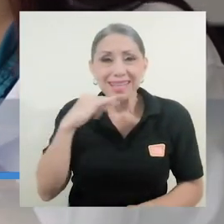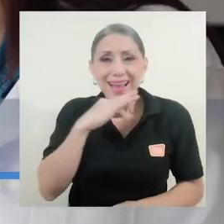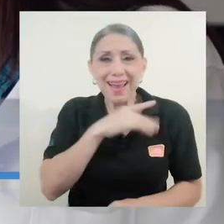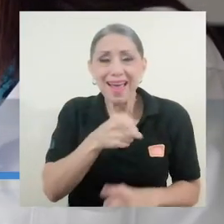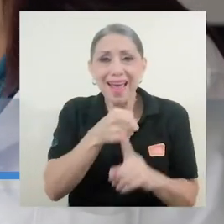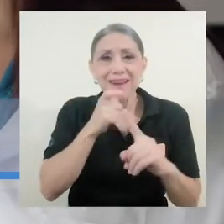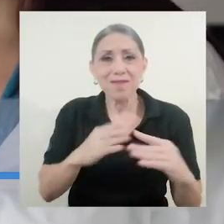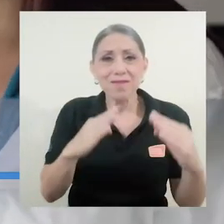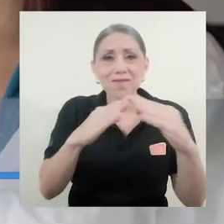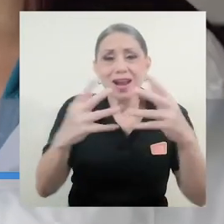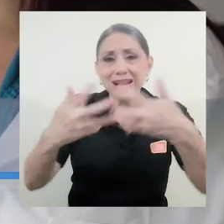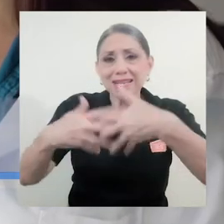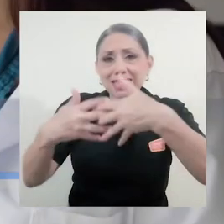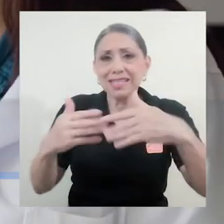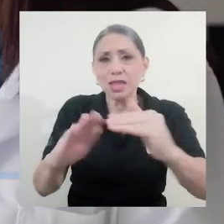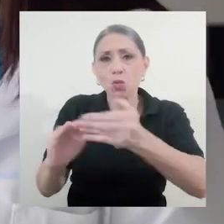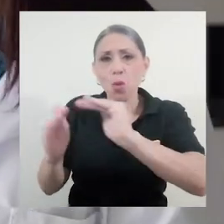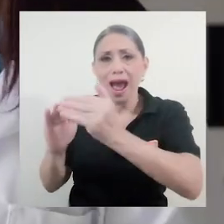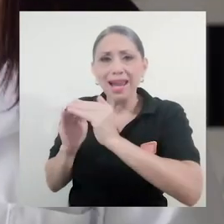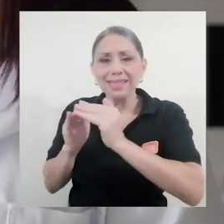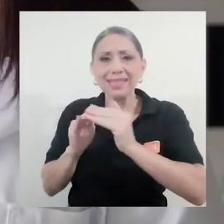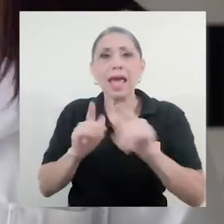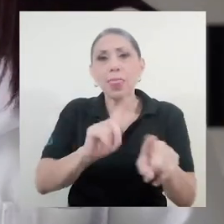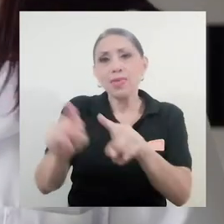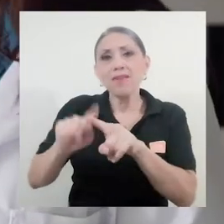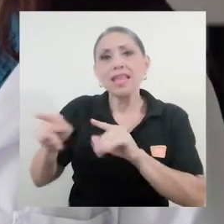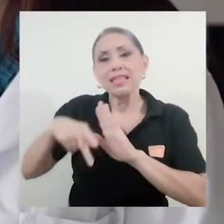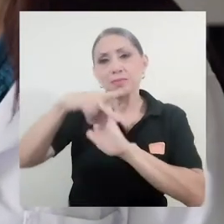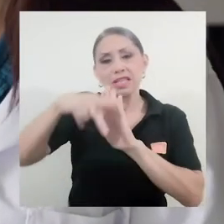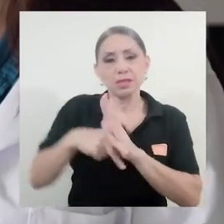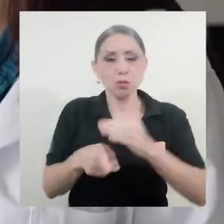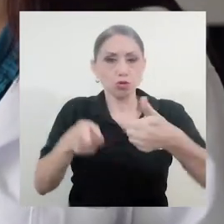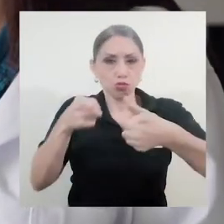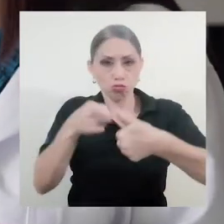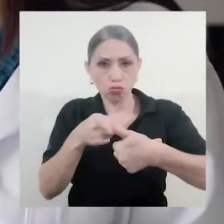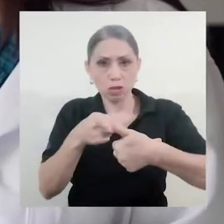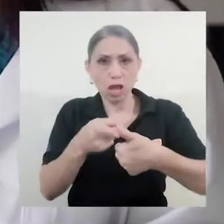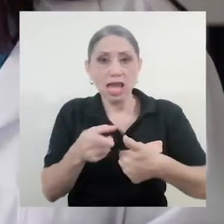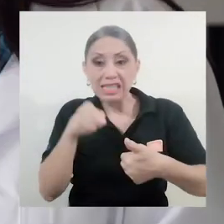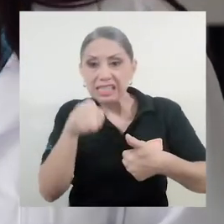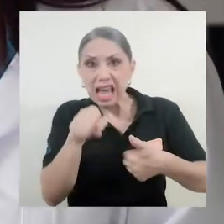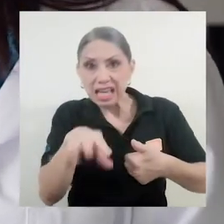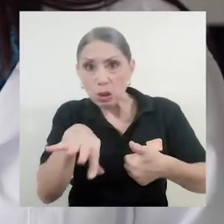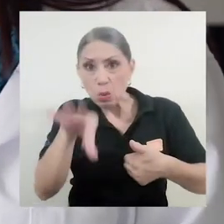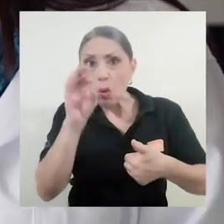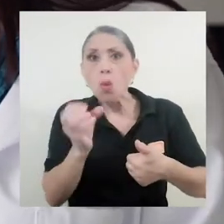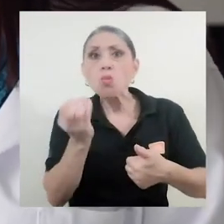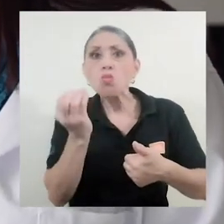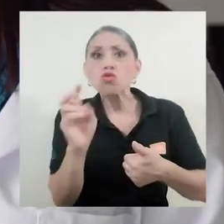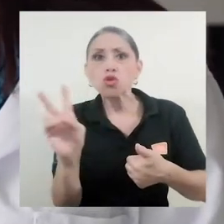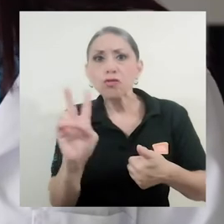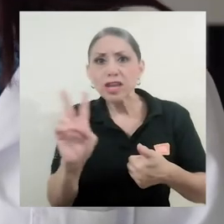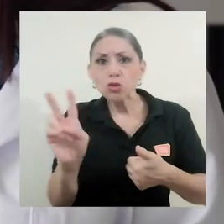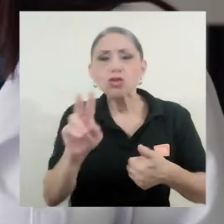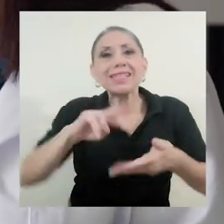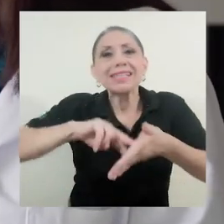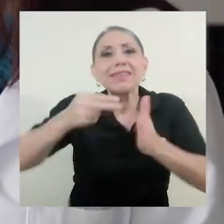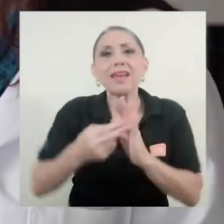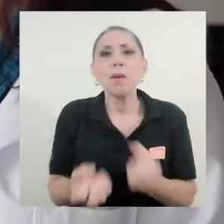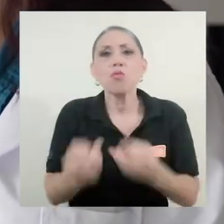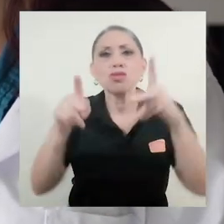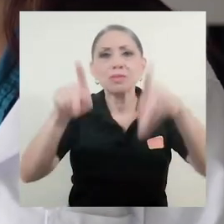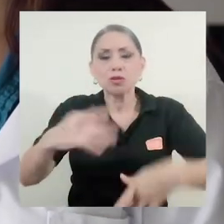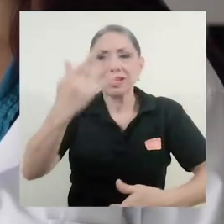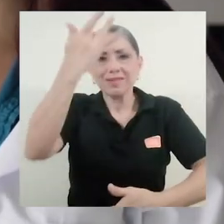como varios principios. Número uno, que si hay muchos virus, probablemente es que haya muchas personas enfermas. Entonces,